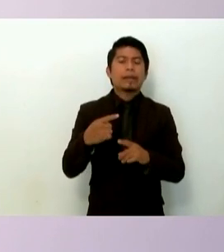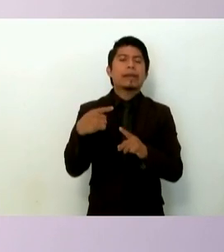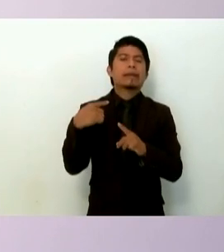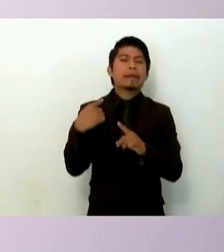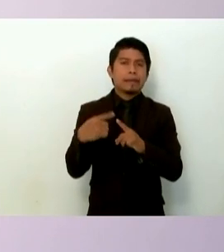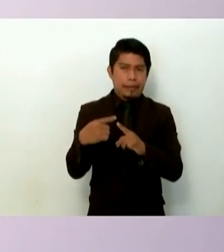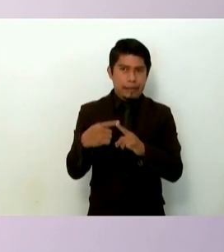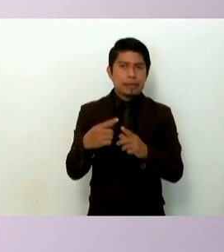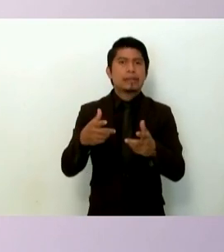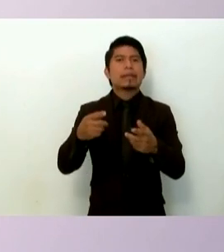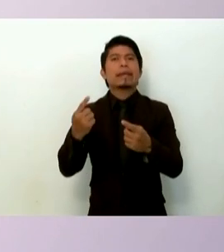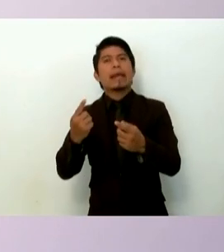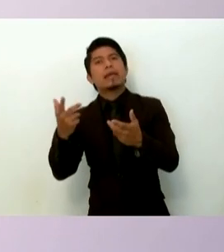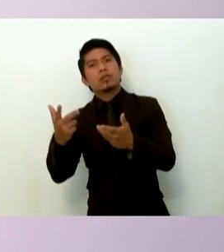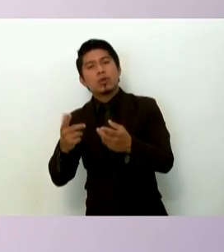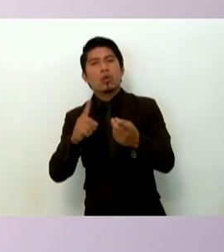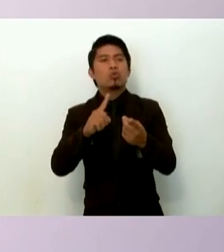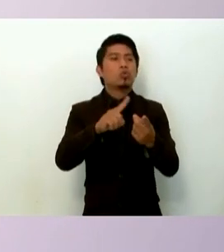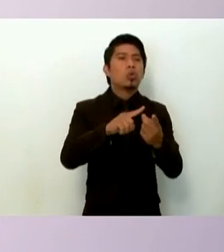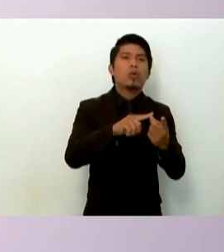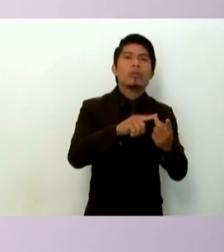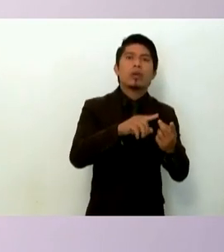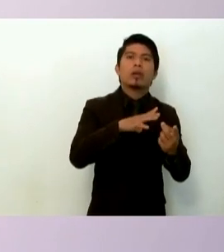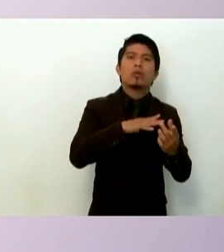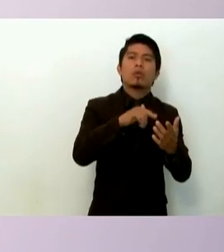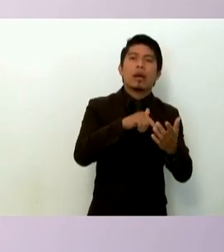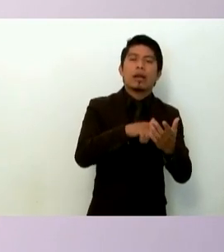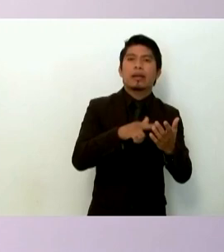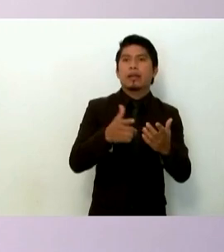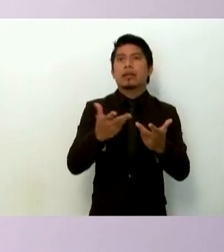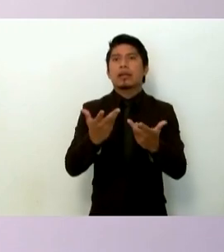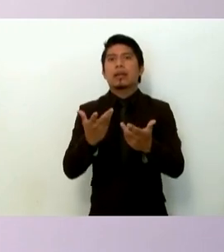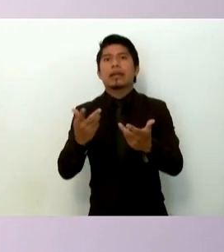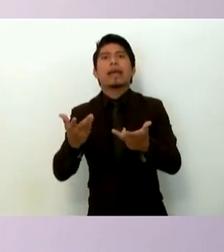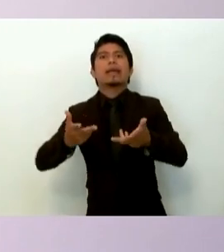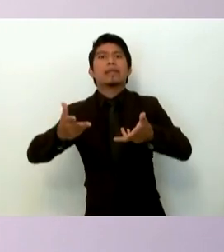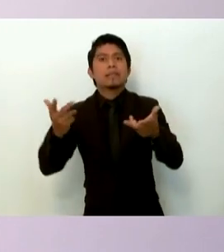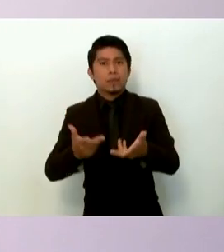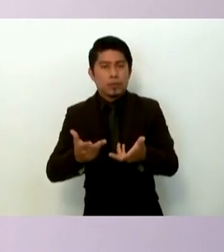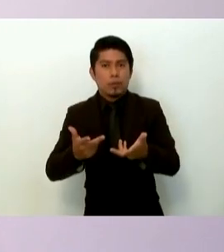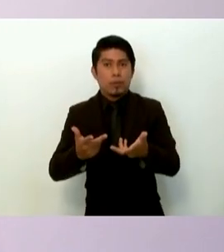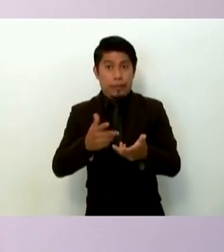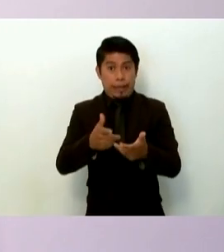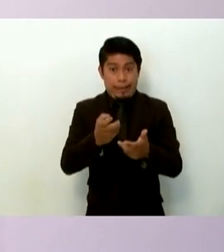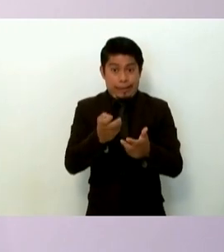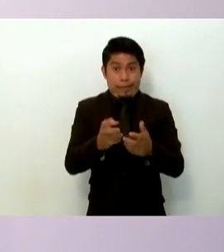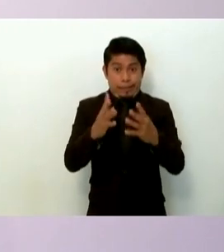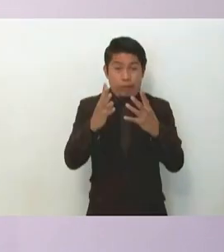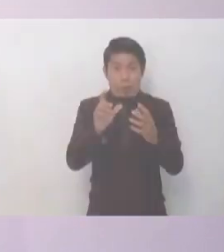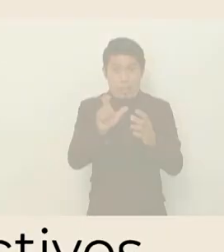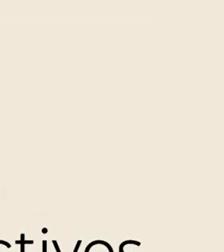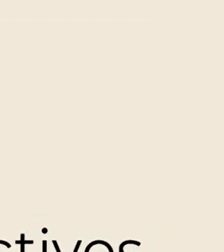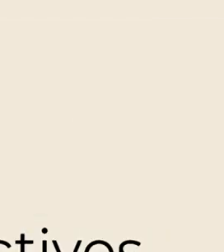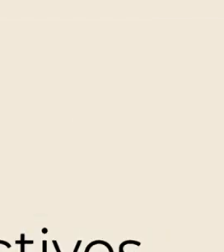es qué hizo dónde estuvo qué papel fungió durante la desaparición o durante la